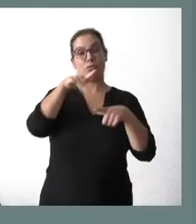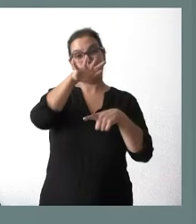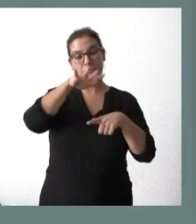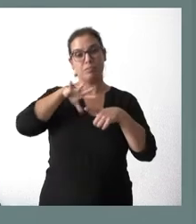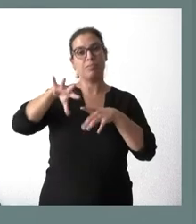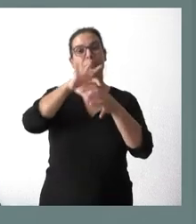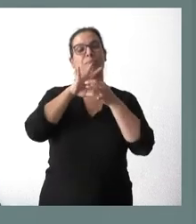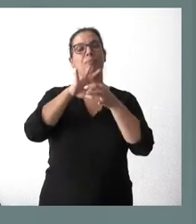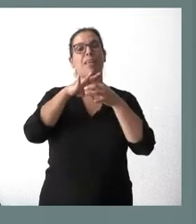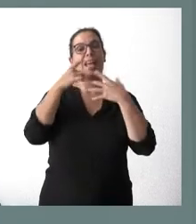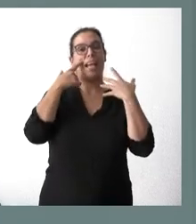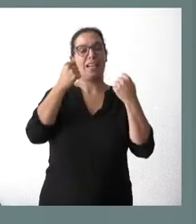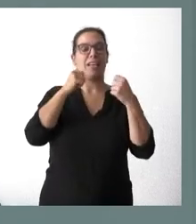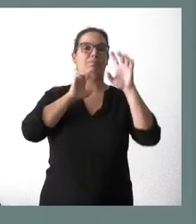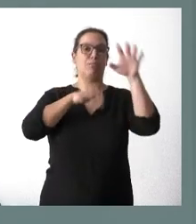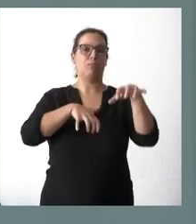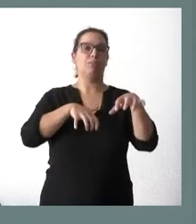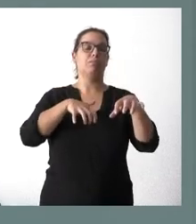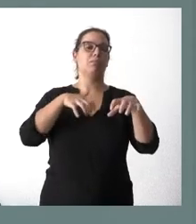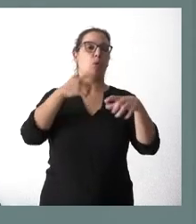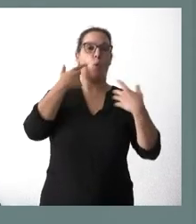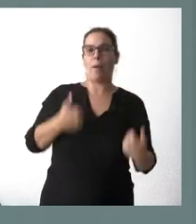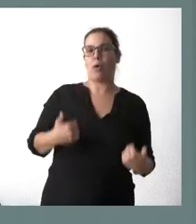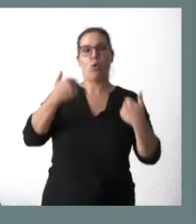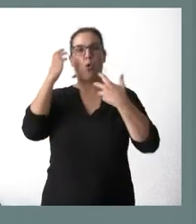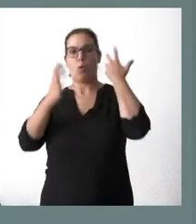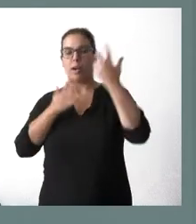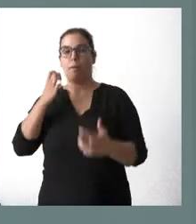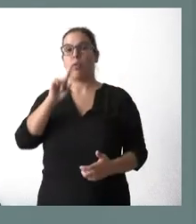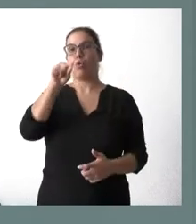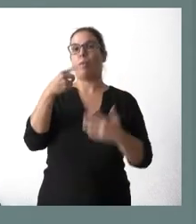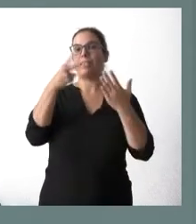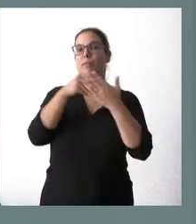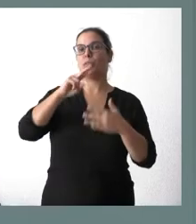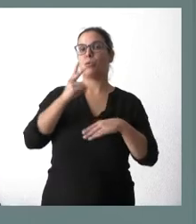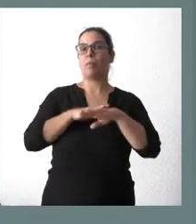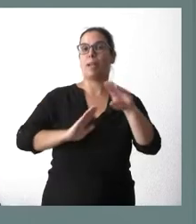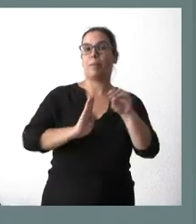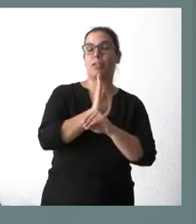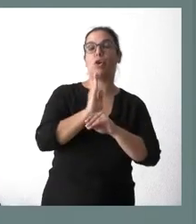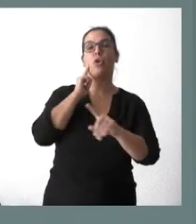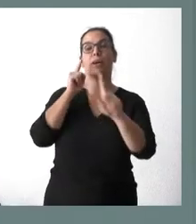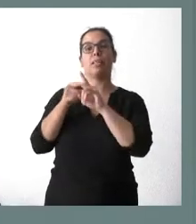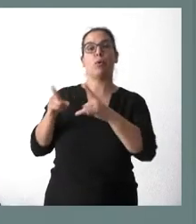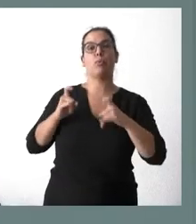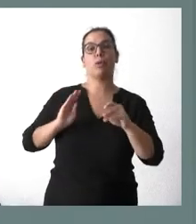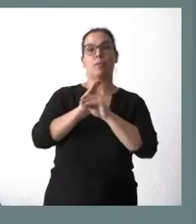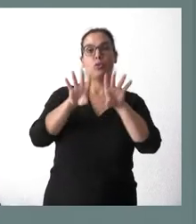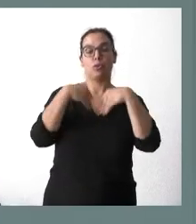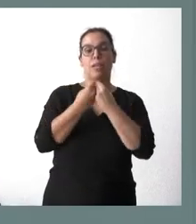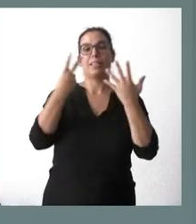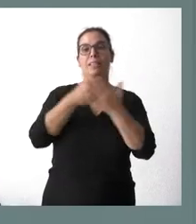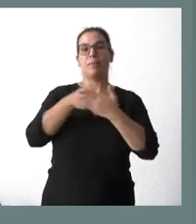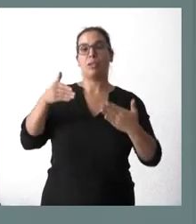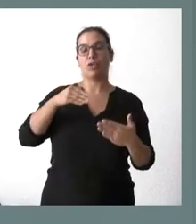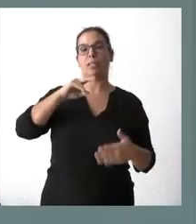en salud humana como en salud animal. Hablamos de uno coma siete millones de euros de inversión para una inversión total de siete millones